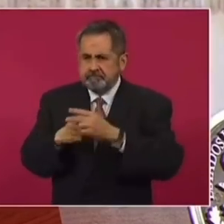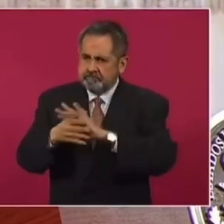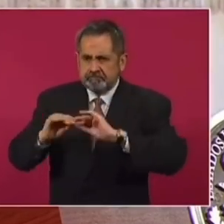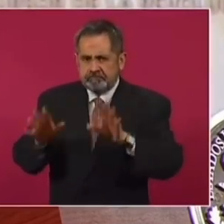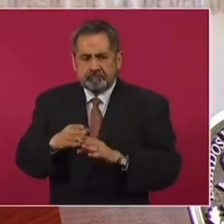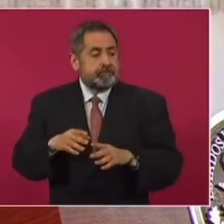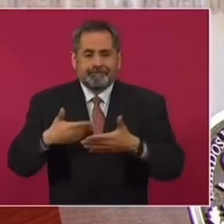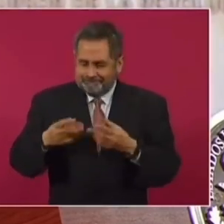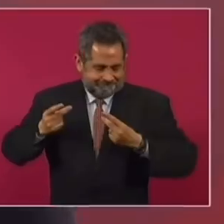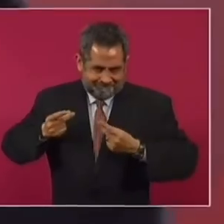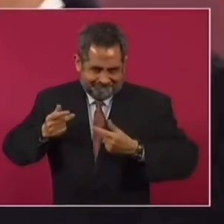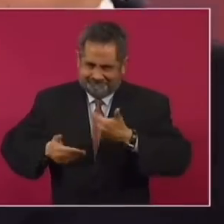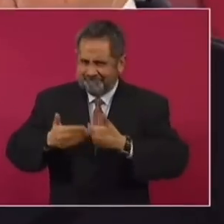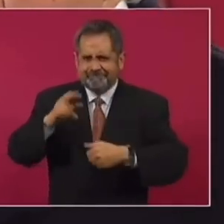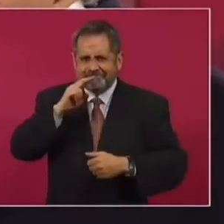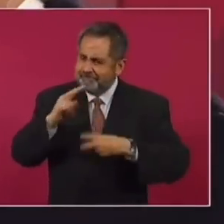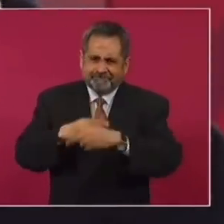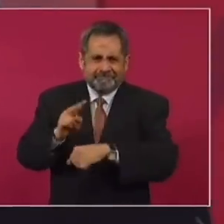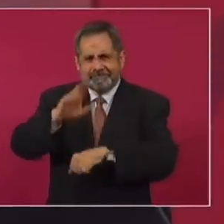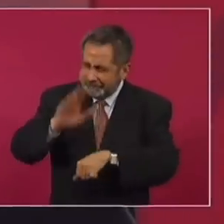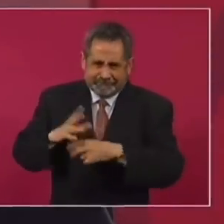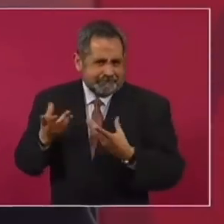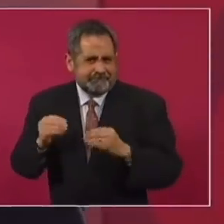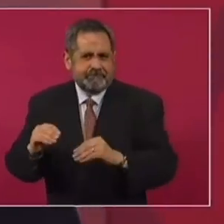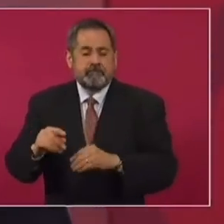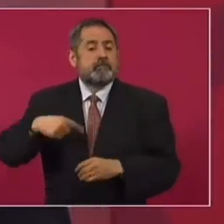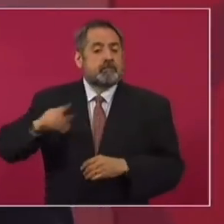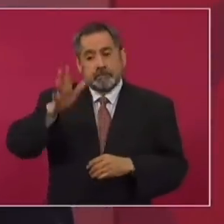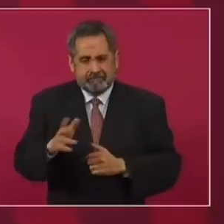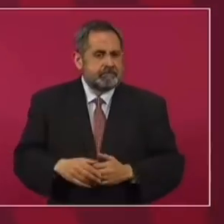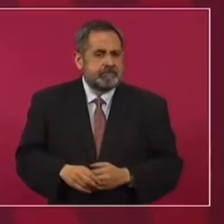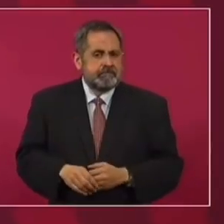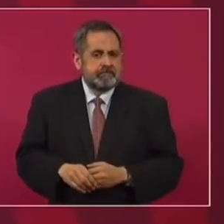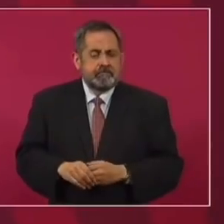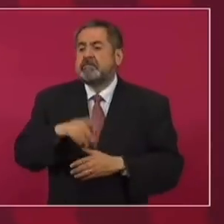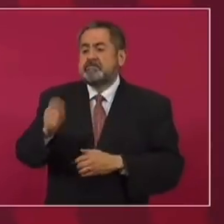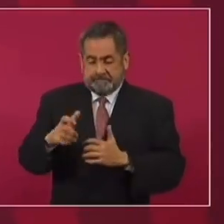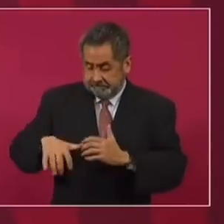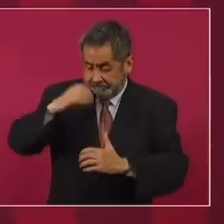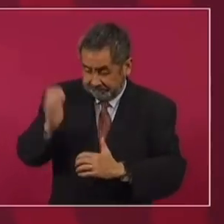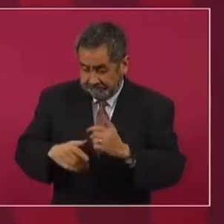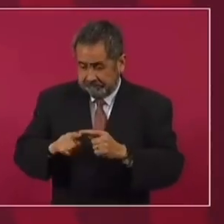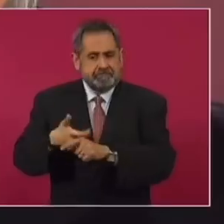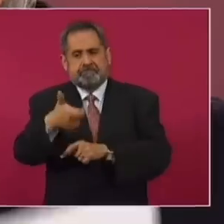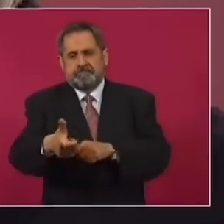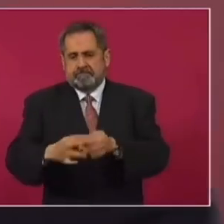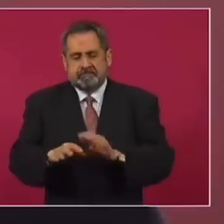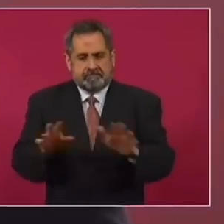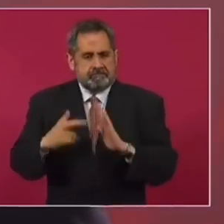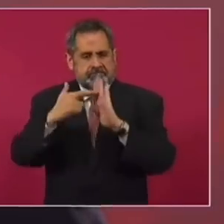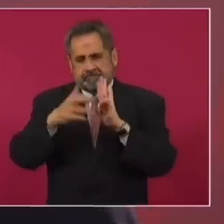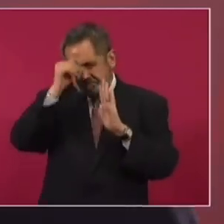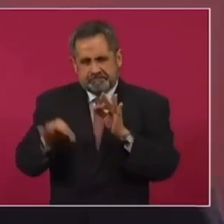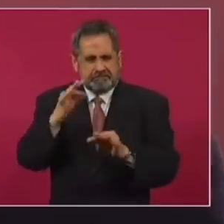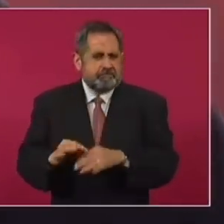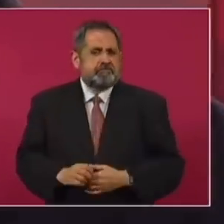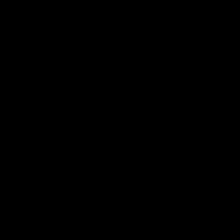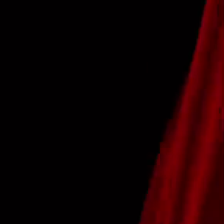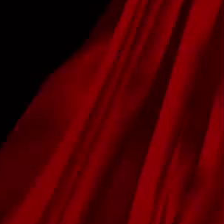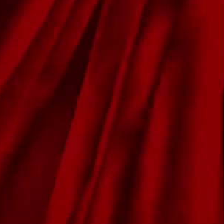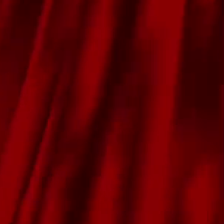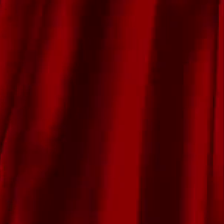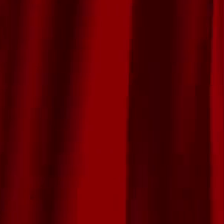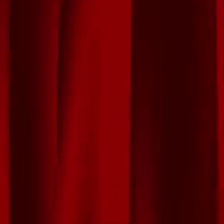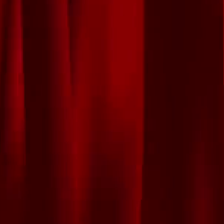desgrosado el camino, pero ahora lo que necesitamos es más acción, ya tenemos un acuerdo con las empresas, termina la obra y te pagamos, de acuerdo a lo que está convenido.